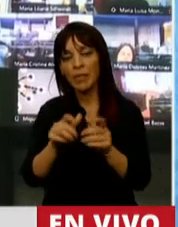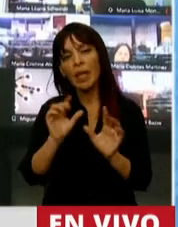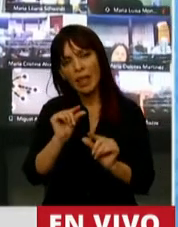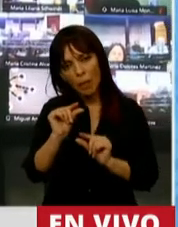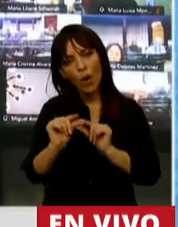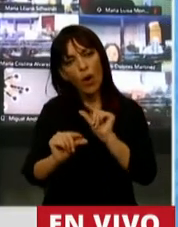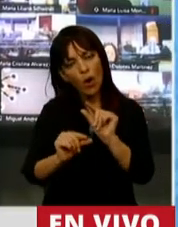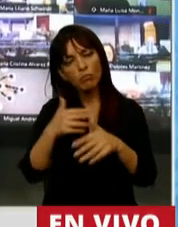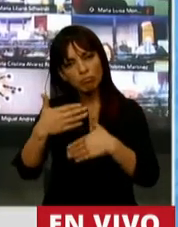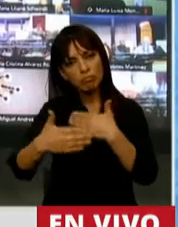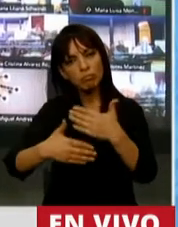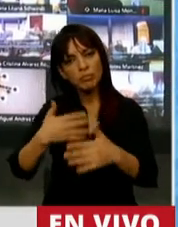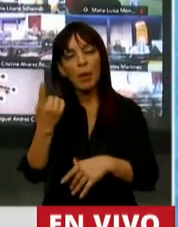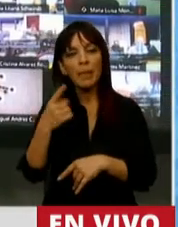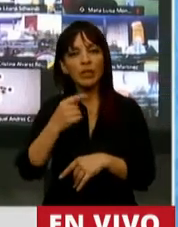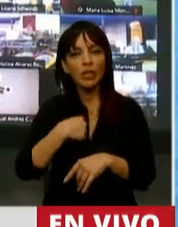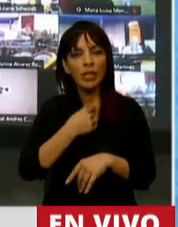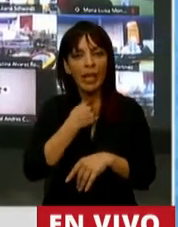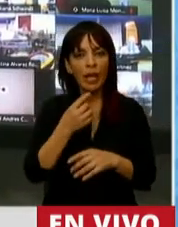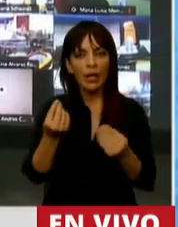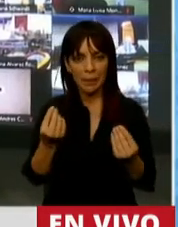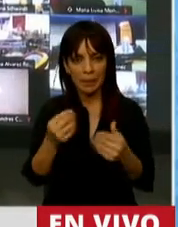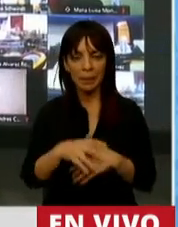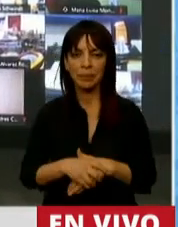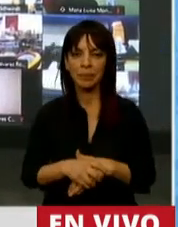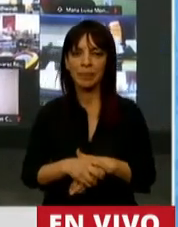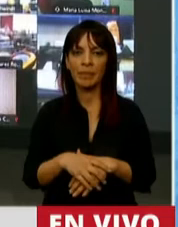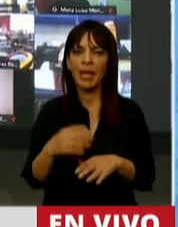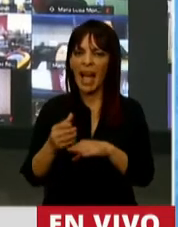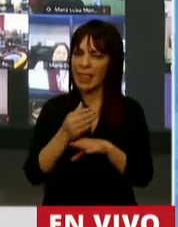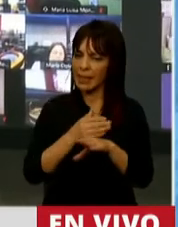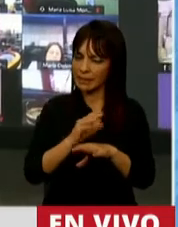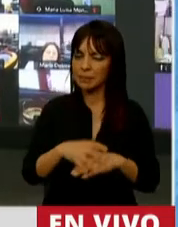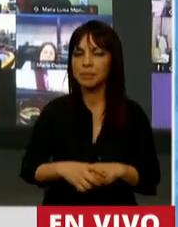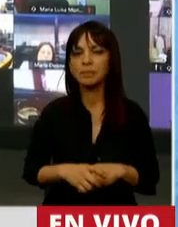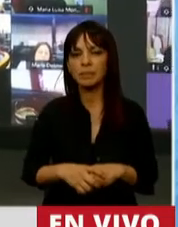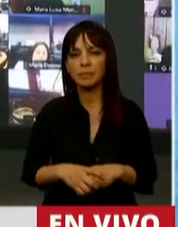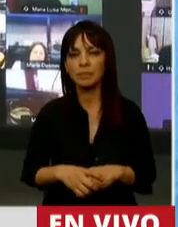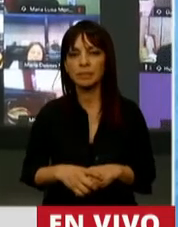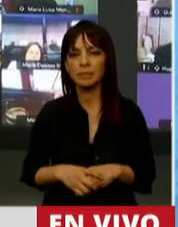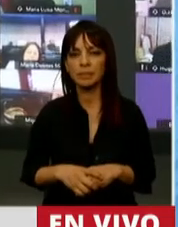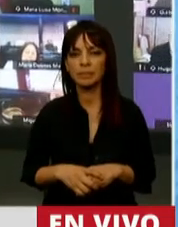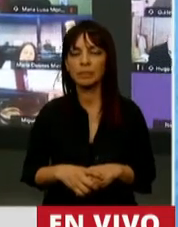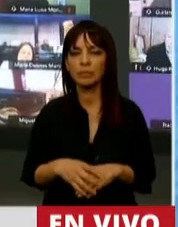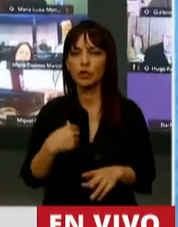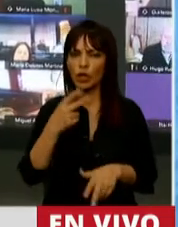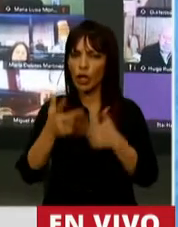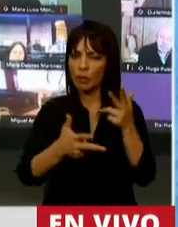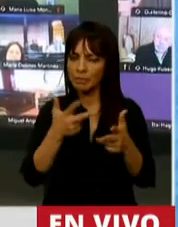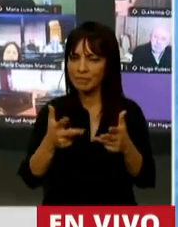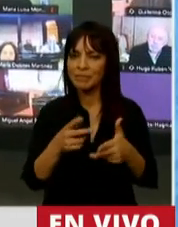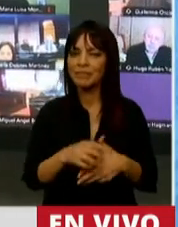vamos. Pero yo quiero, en este marco y antes de introducirme en los temas que quiero desarrollar brevemente, traer a